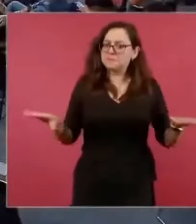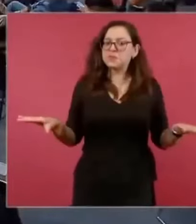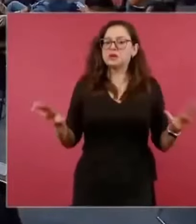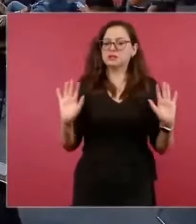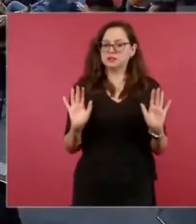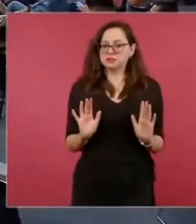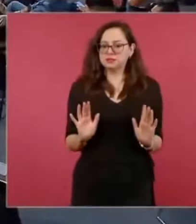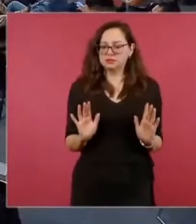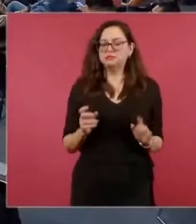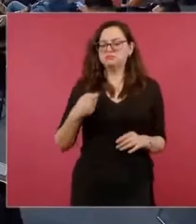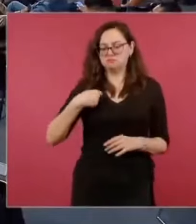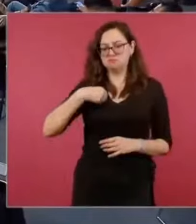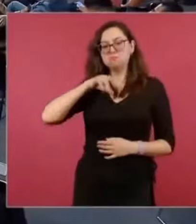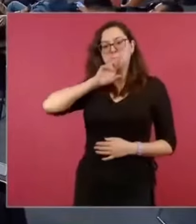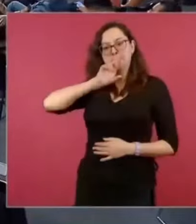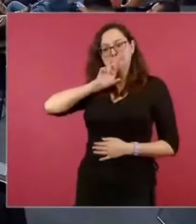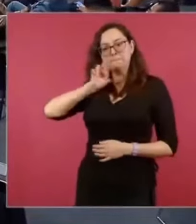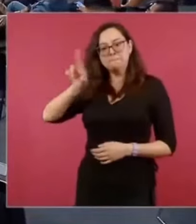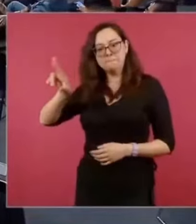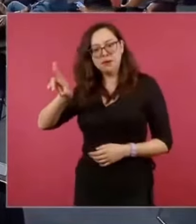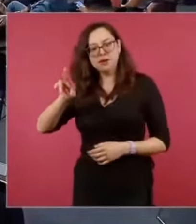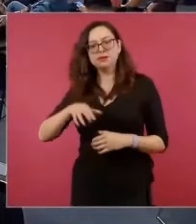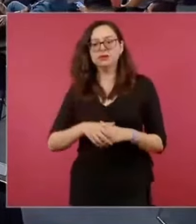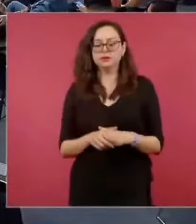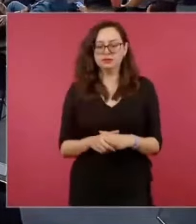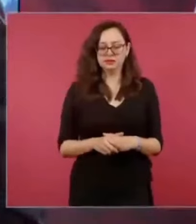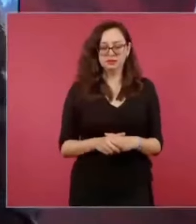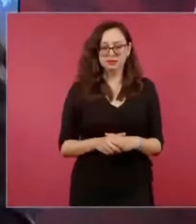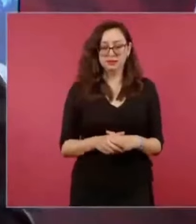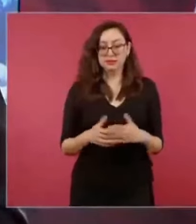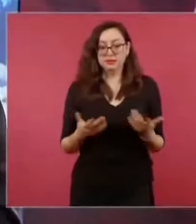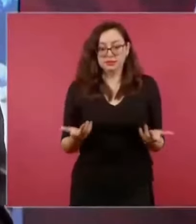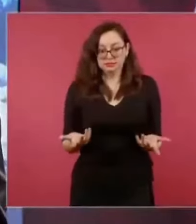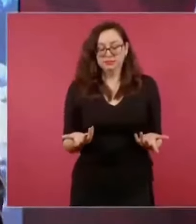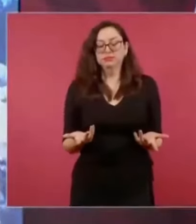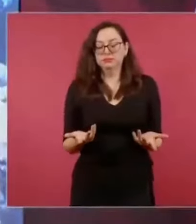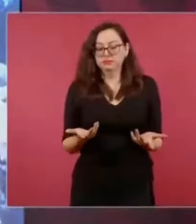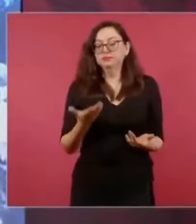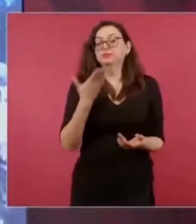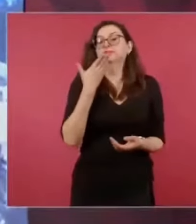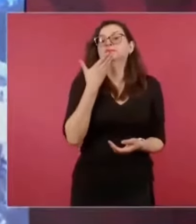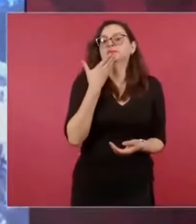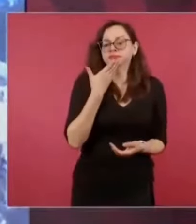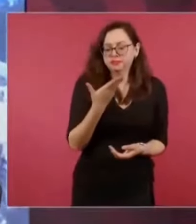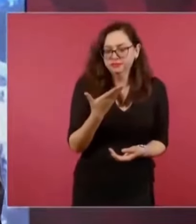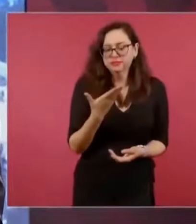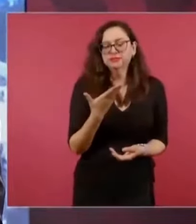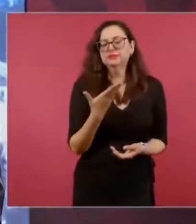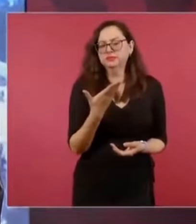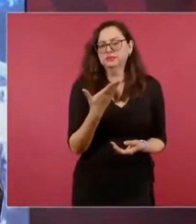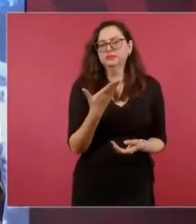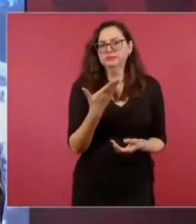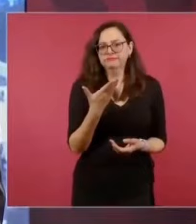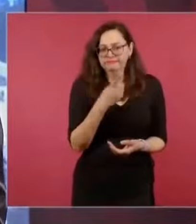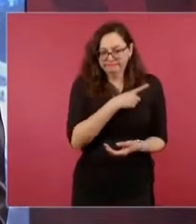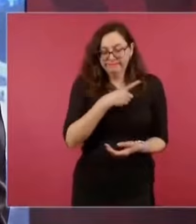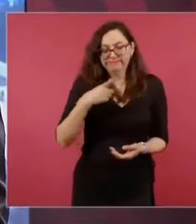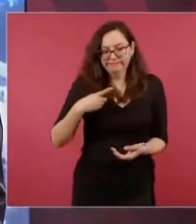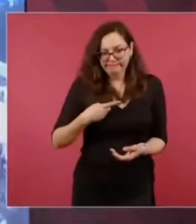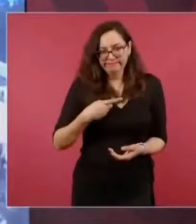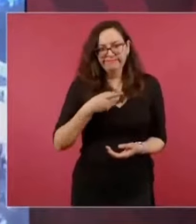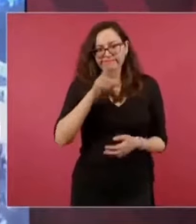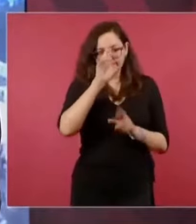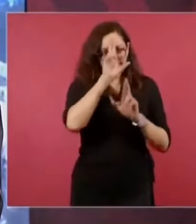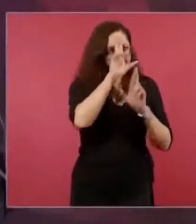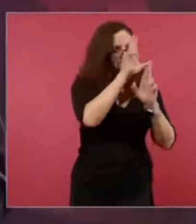Pero es aceptar eso muy bien, con todo respeto